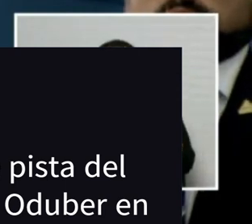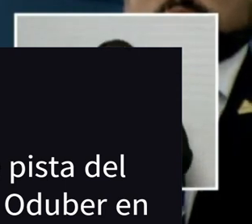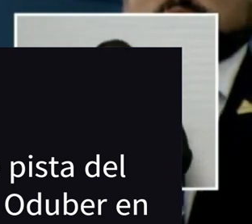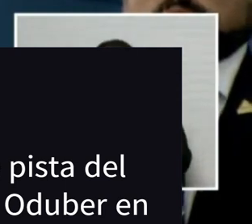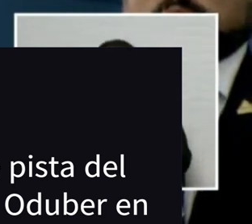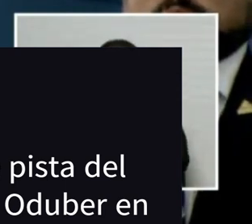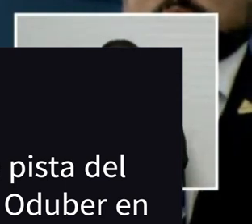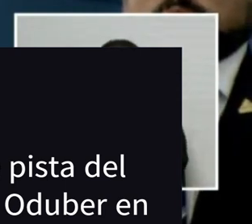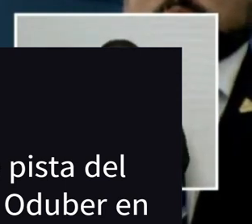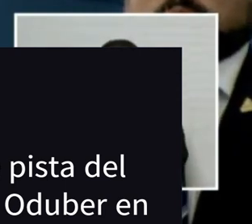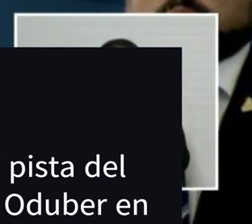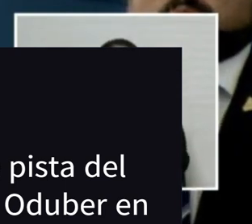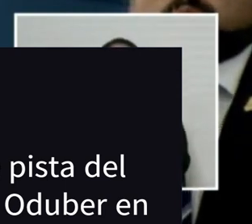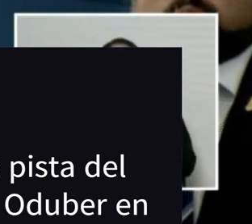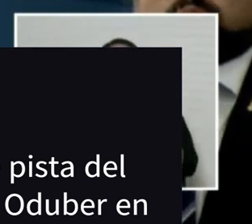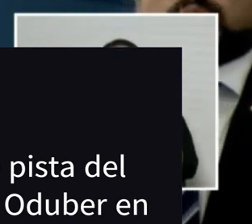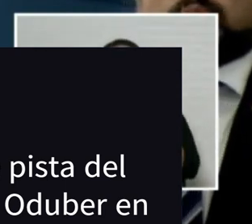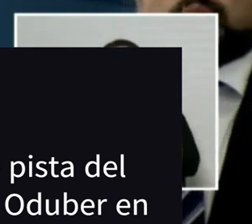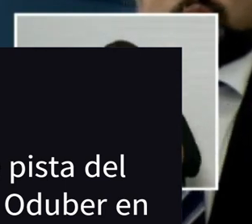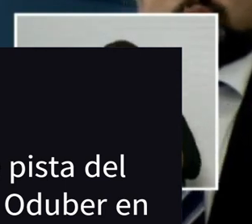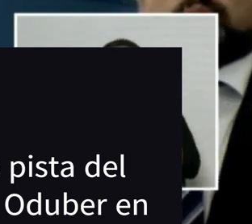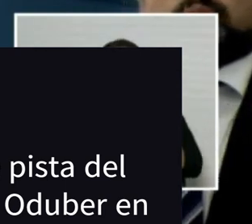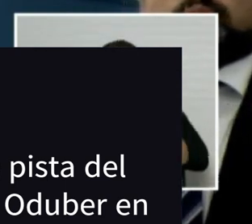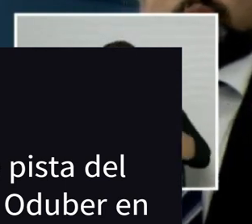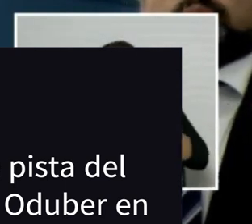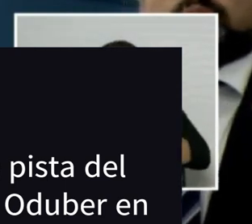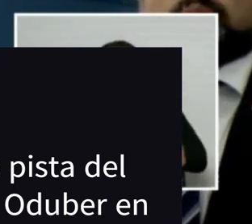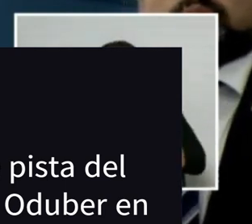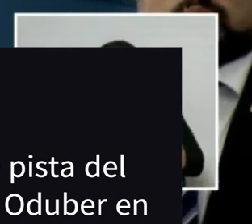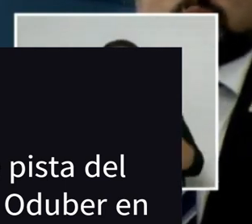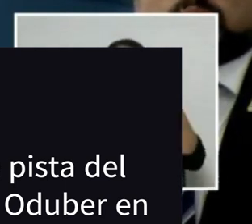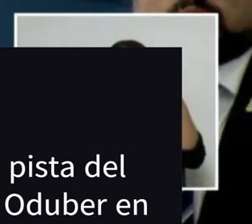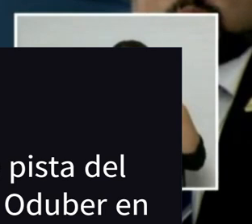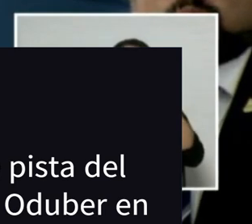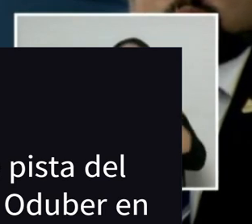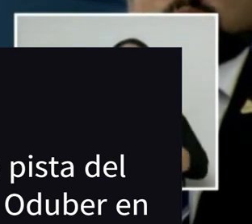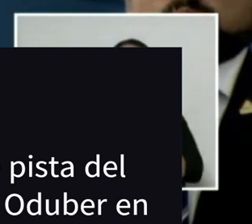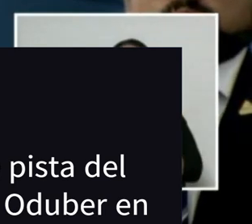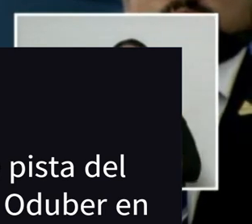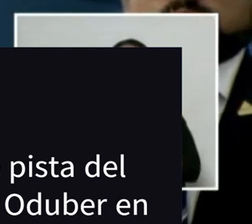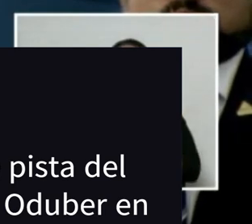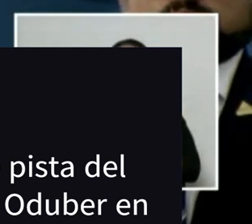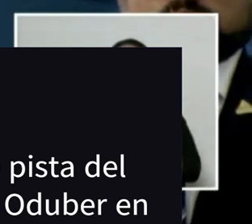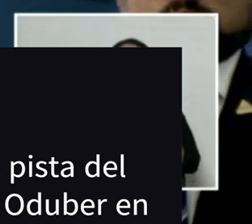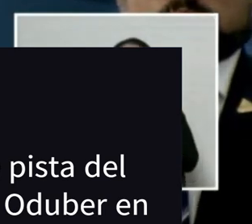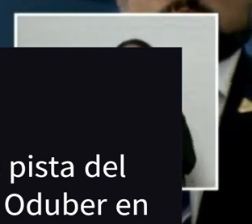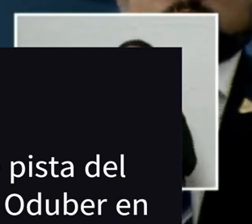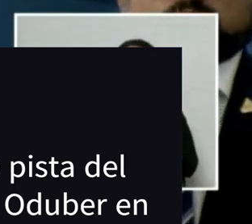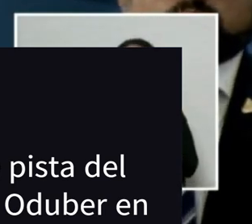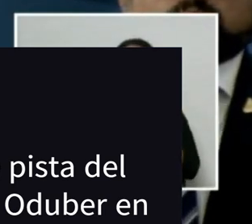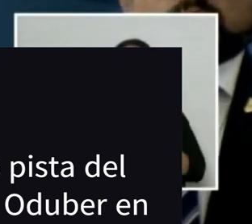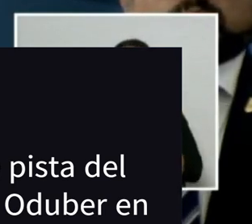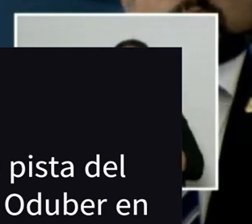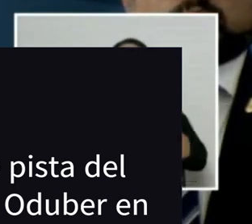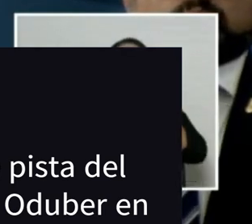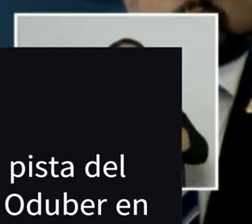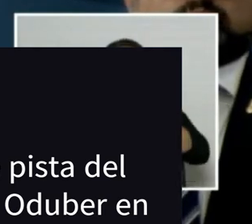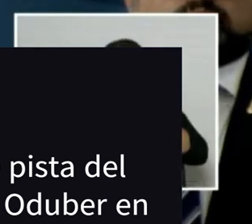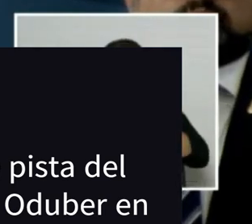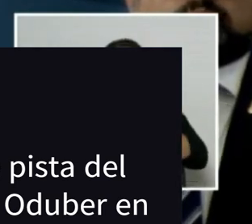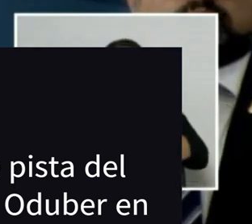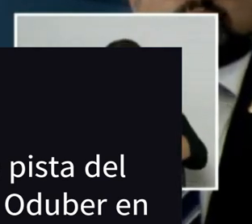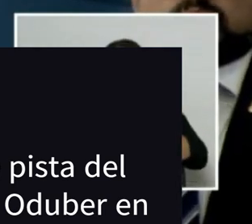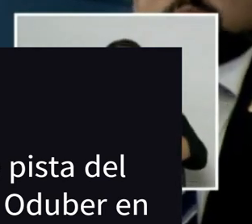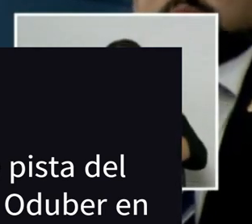estamos iniciando todos los procedimientos de emergencia para poder sacar la contratación de la reparación,